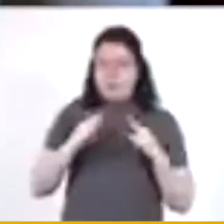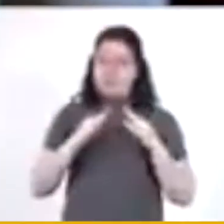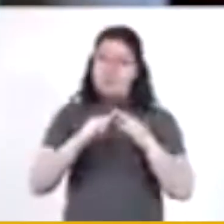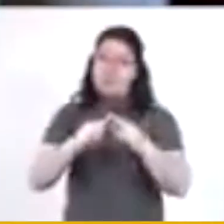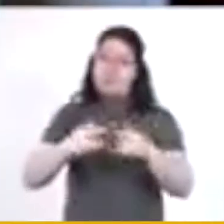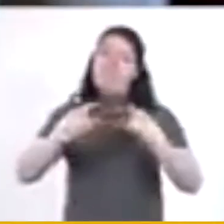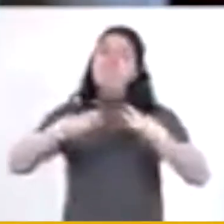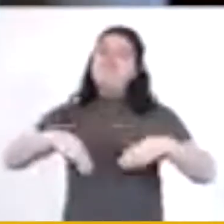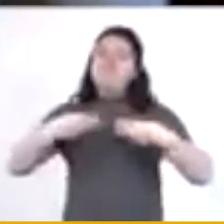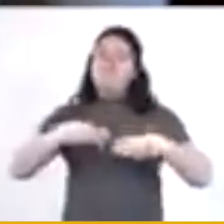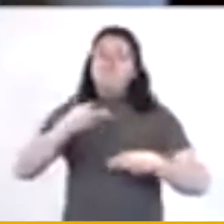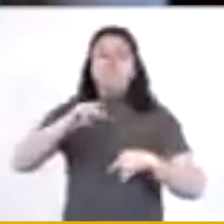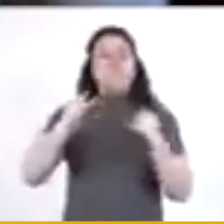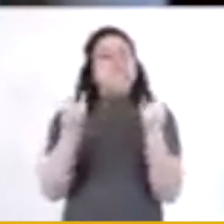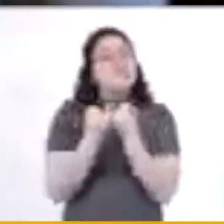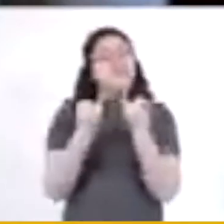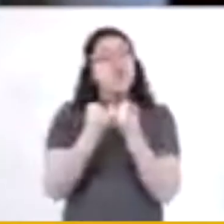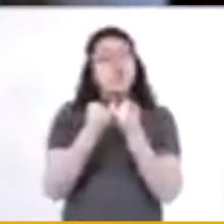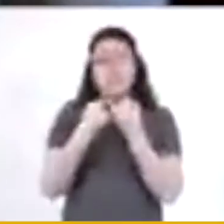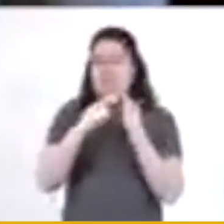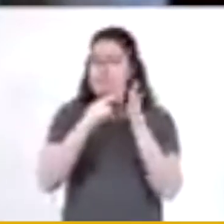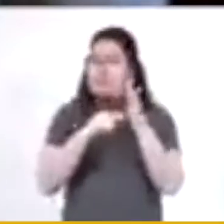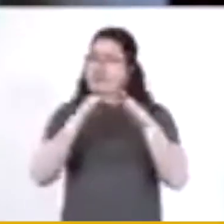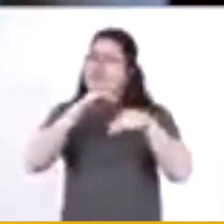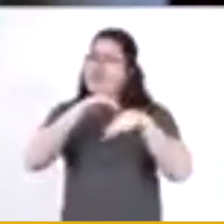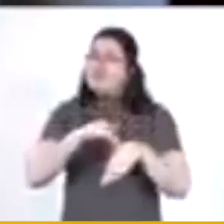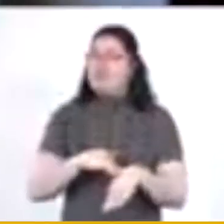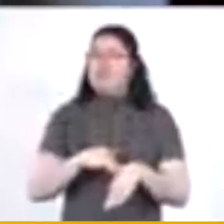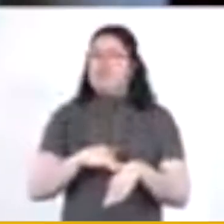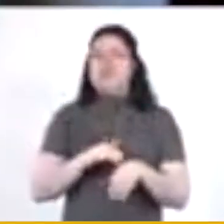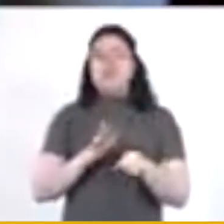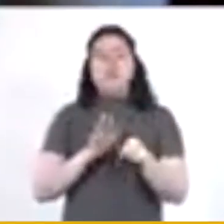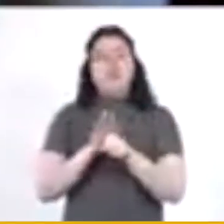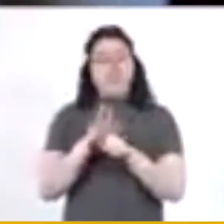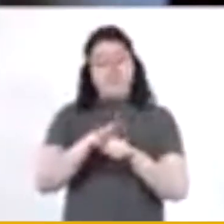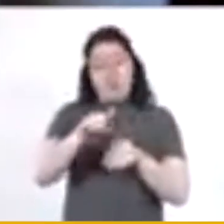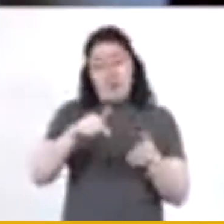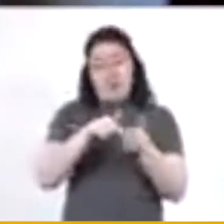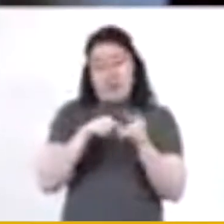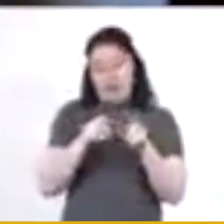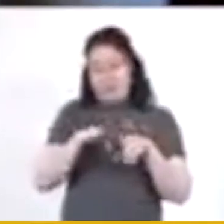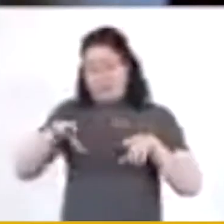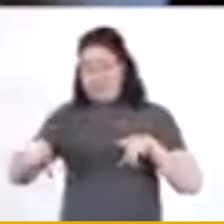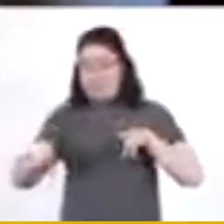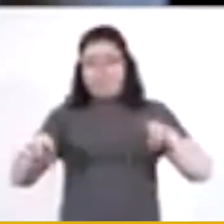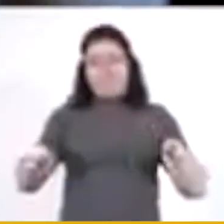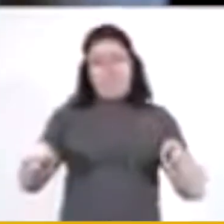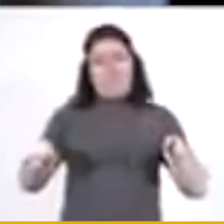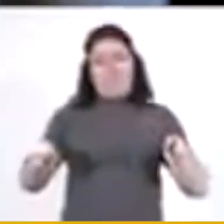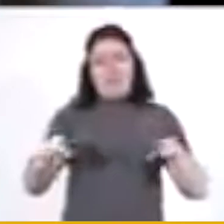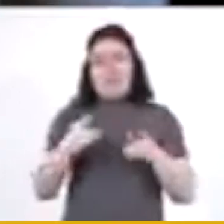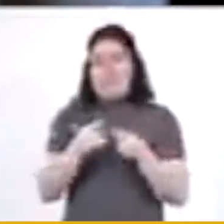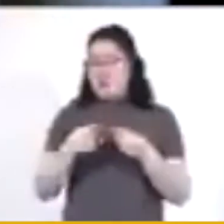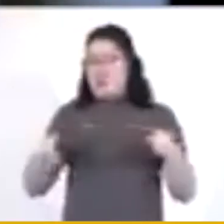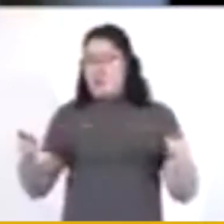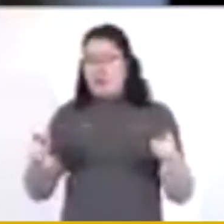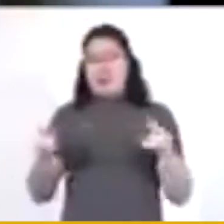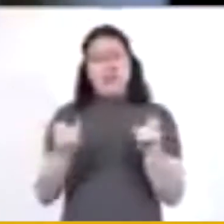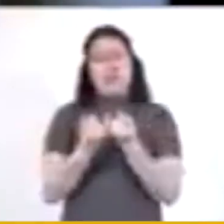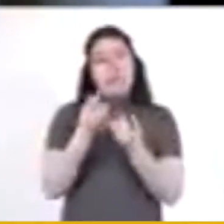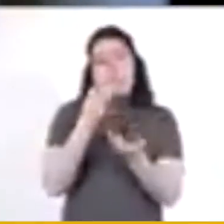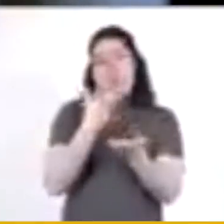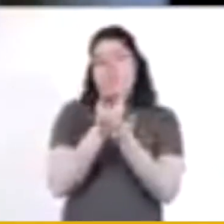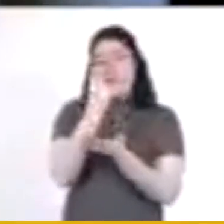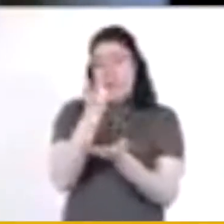y mercados, pero también con estrictas medidas, con un mayor espacio entre puestos y un solo flujo